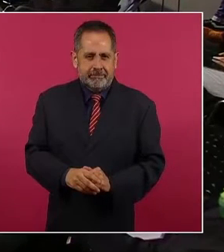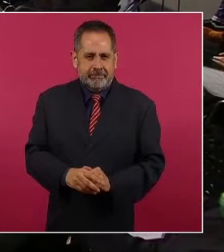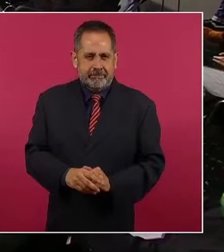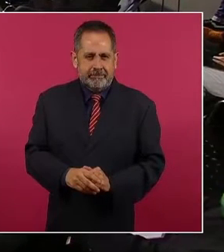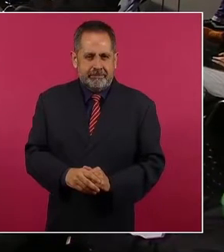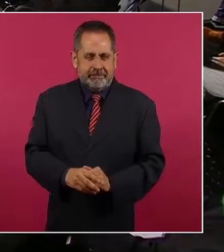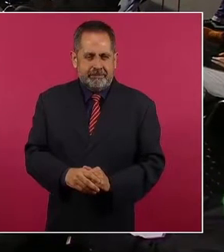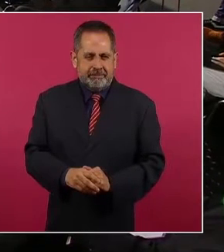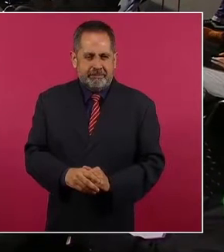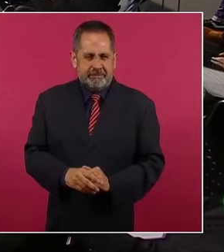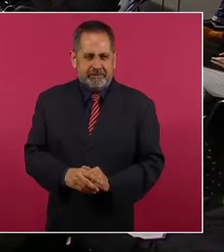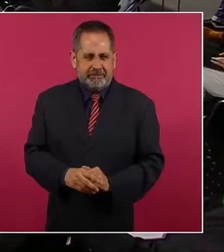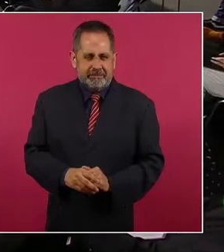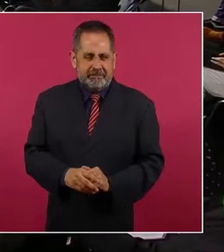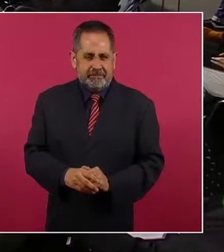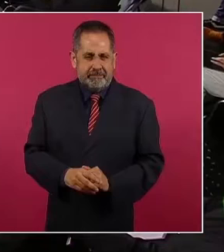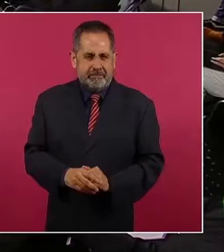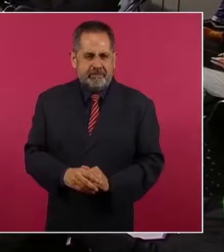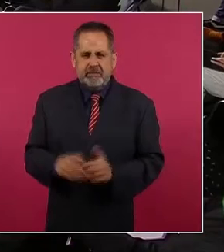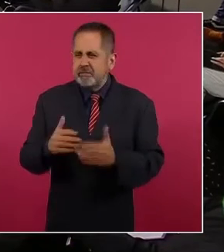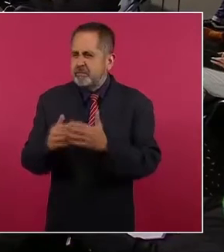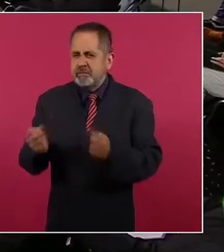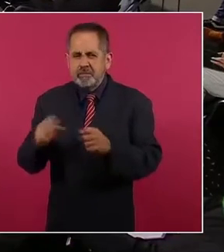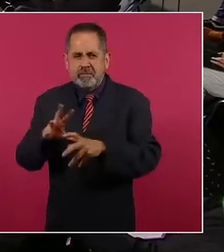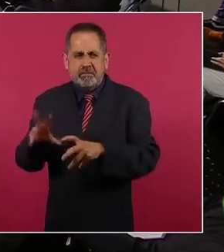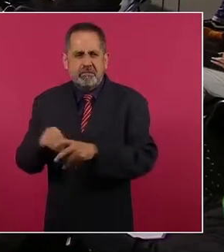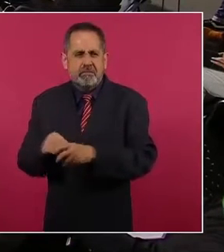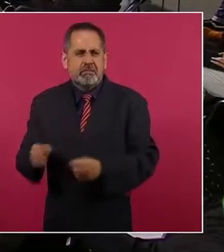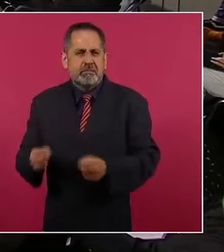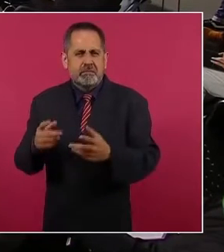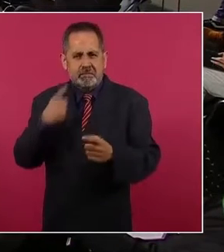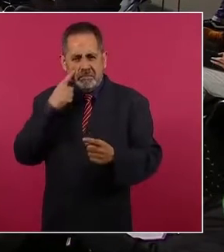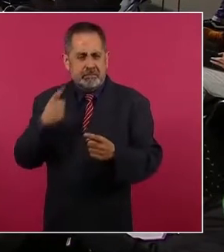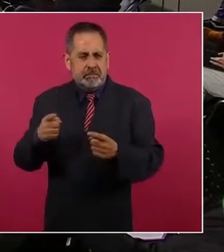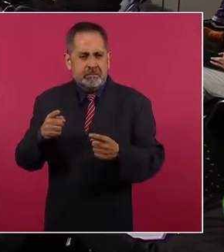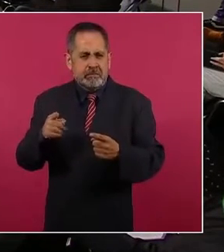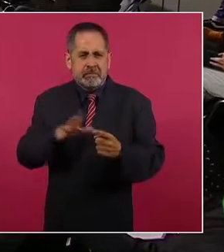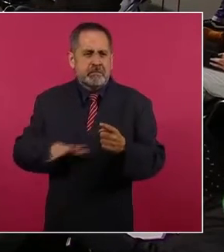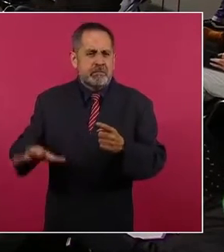¿200? ¿42? Sí, pero miren la distribución.